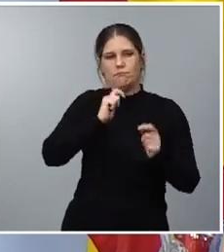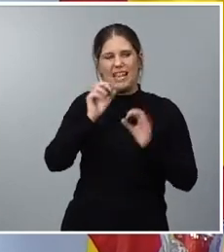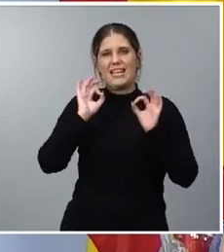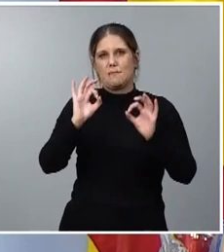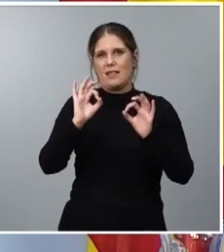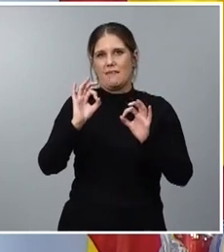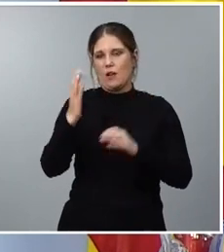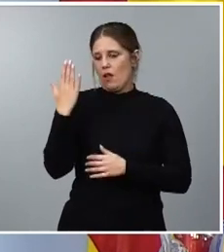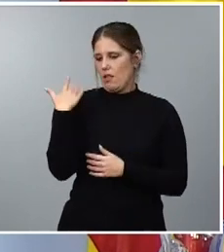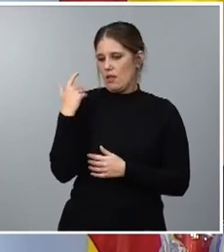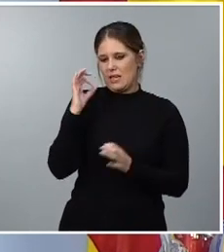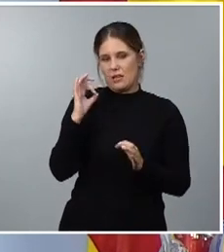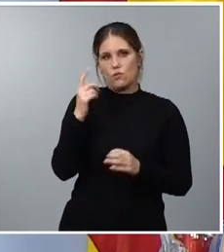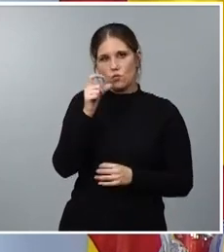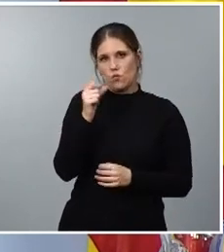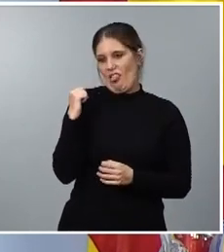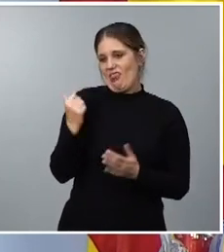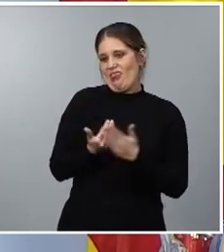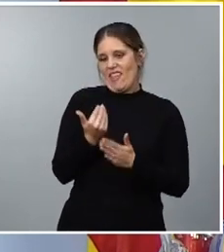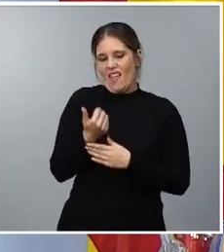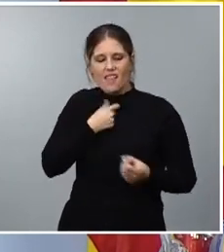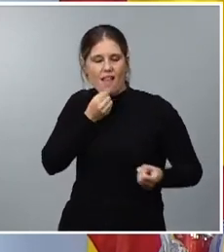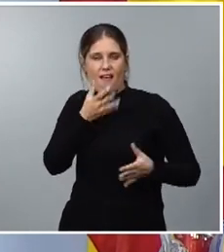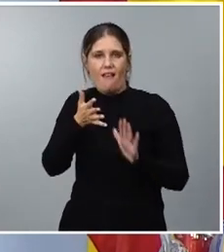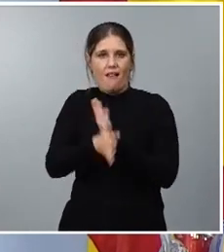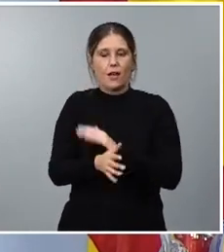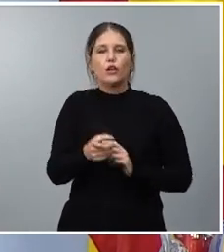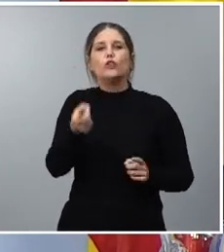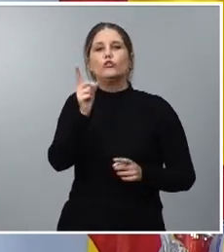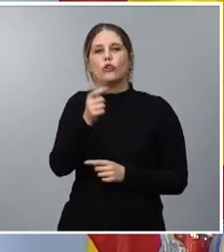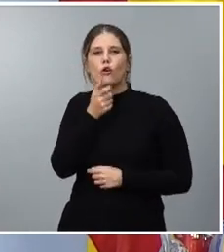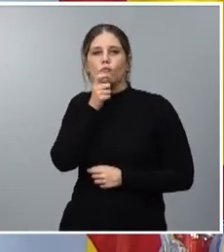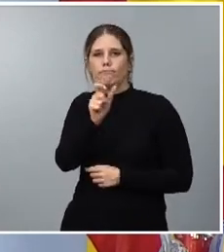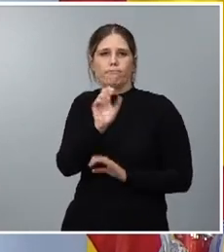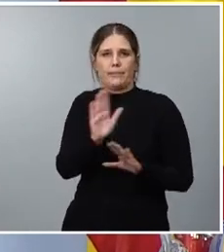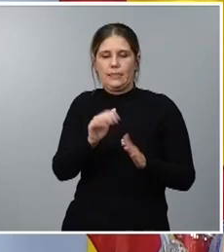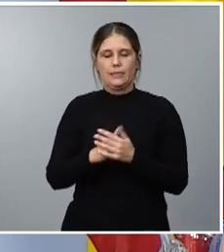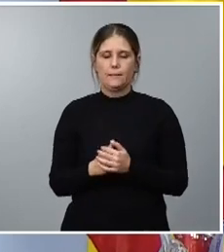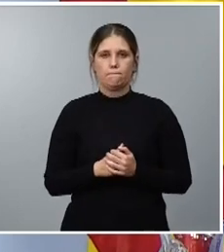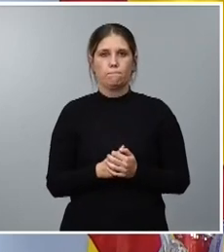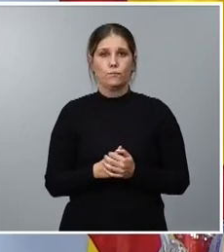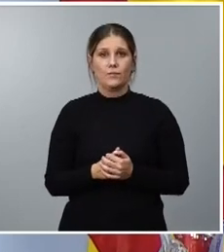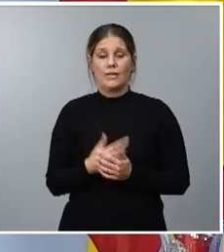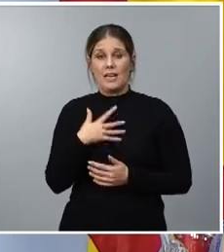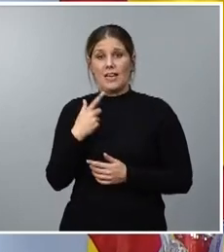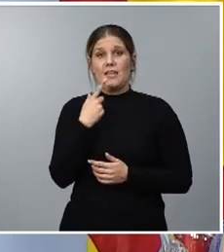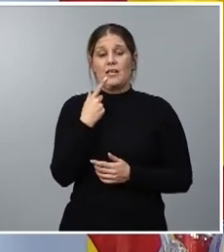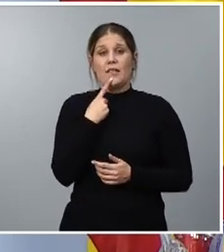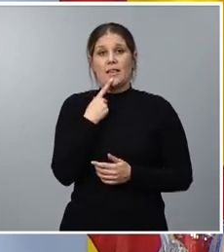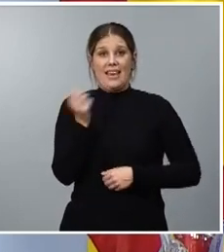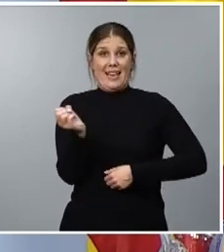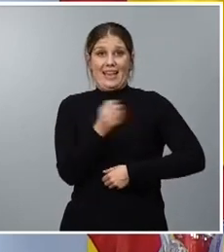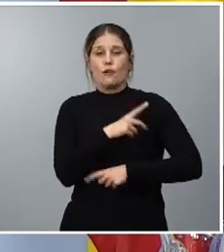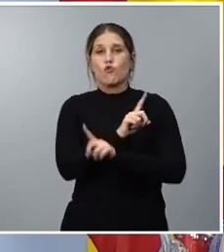que dimos hace apenas unos días pero solamente lo voy a referir para decir que el incremento de los ingresos no